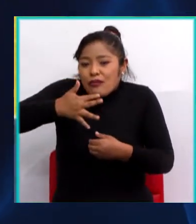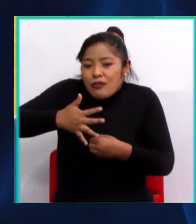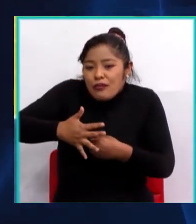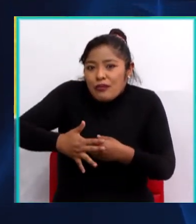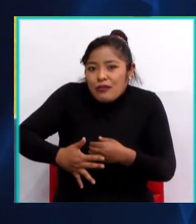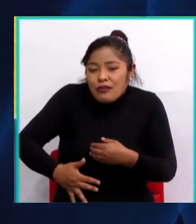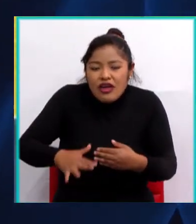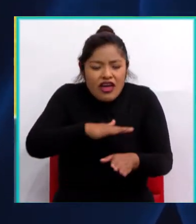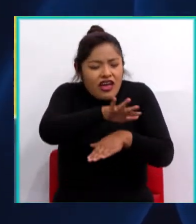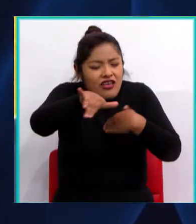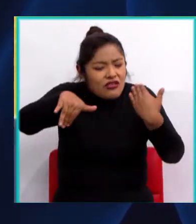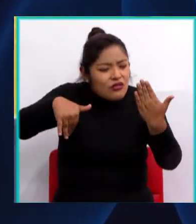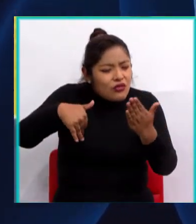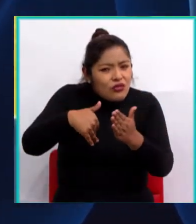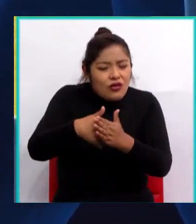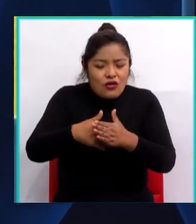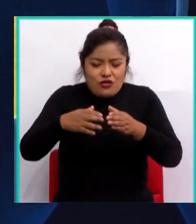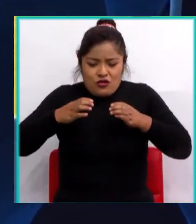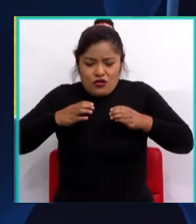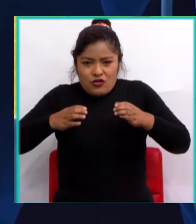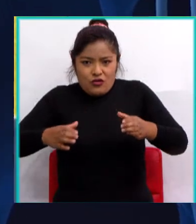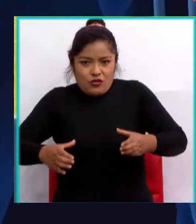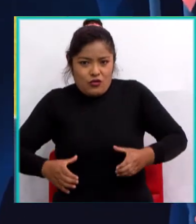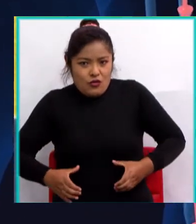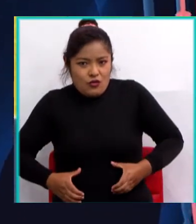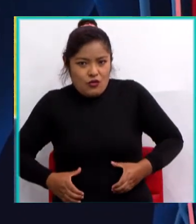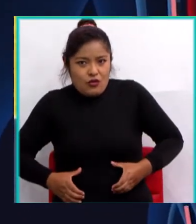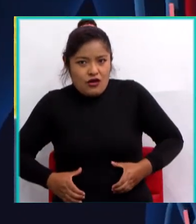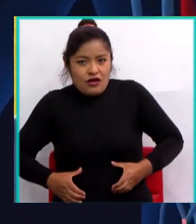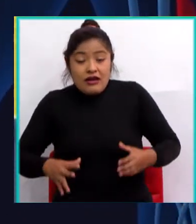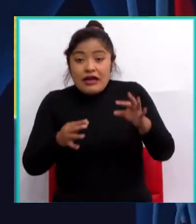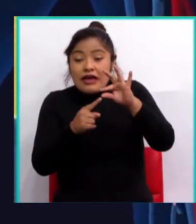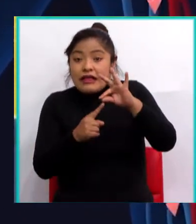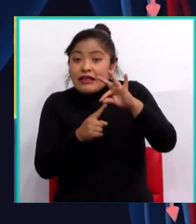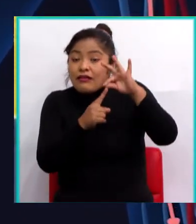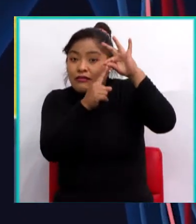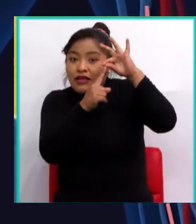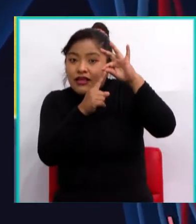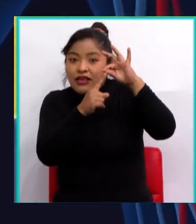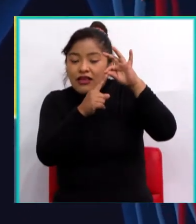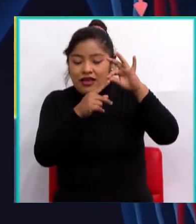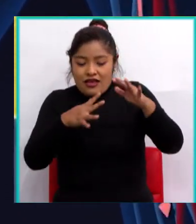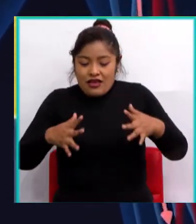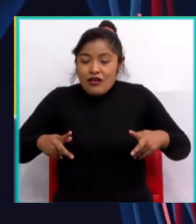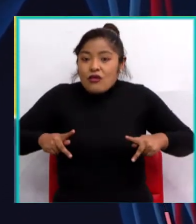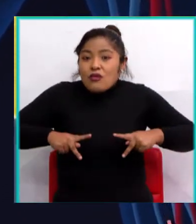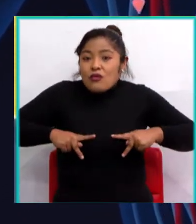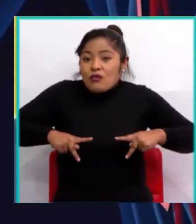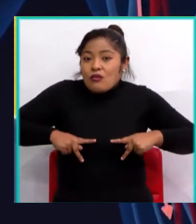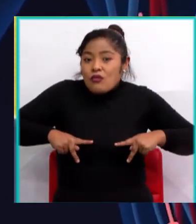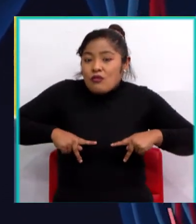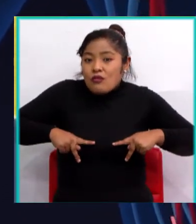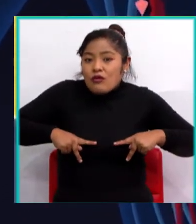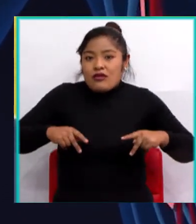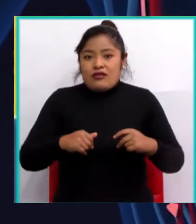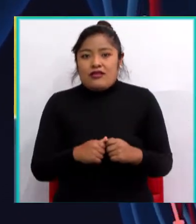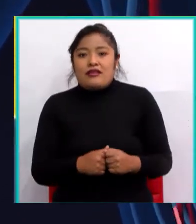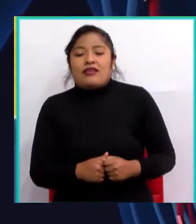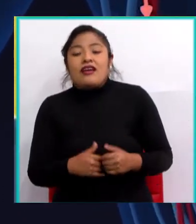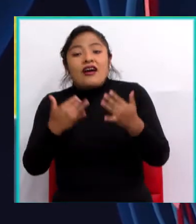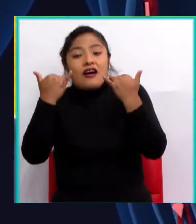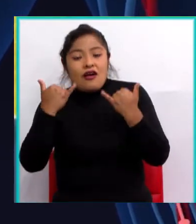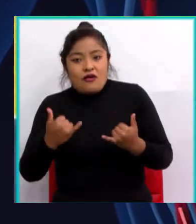y en especial a los pulmones. Ahora, los vasos sanguíneos son